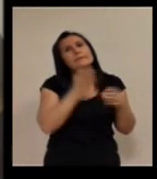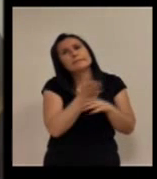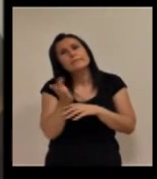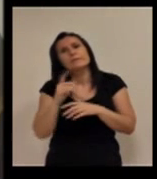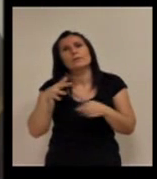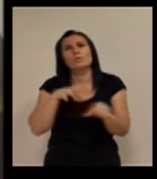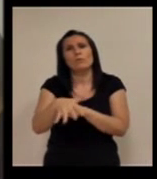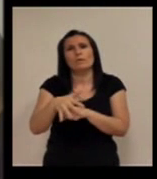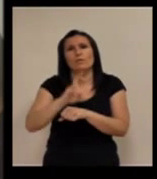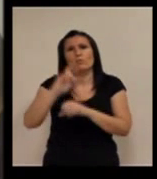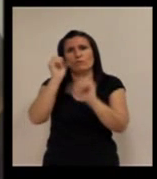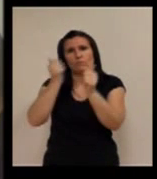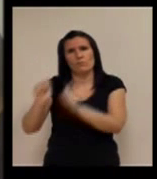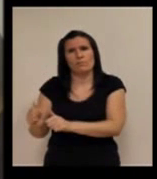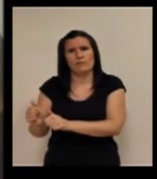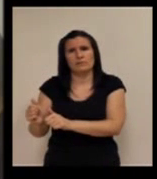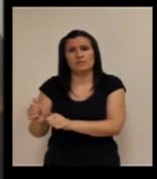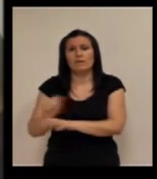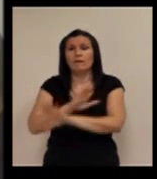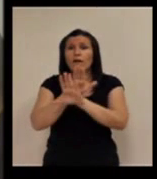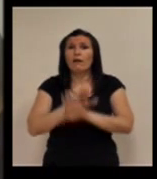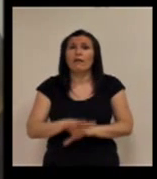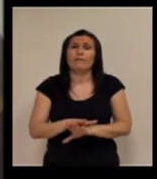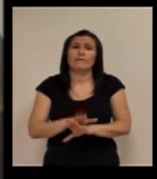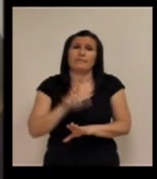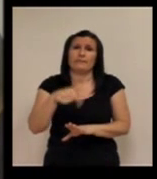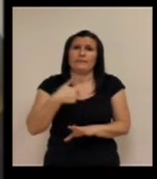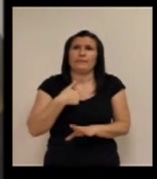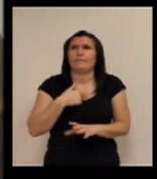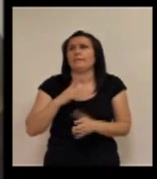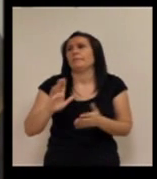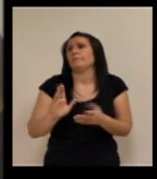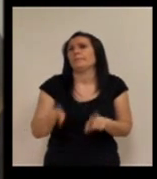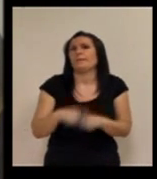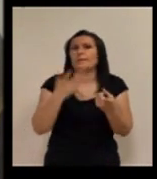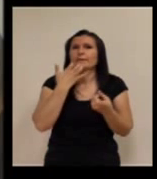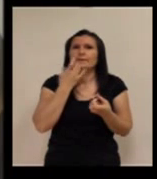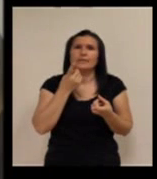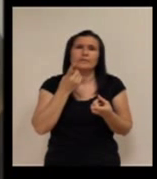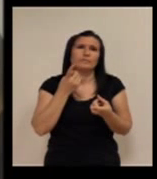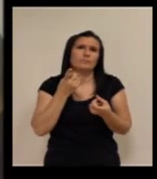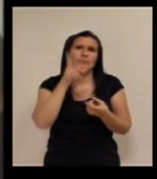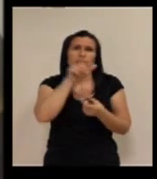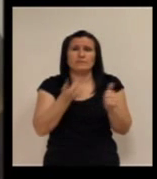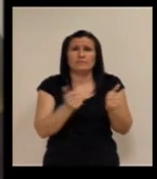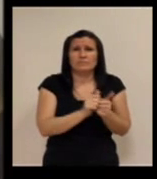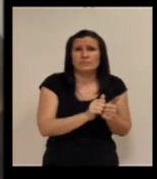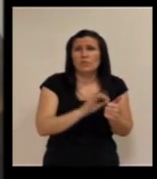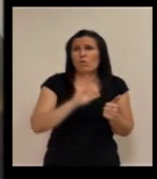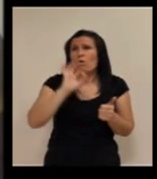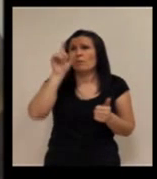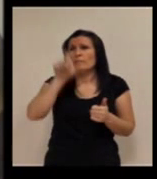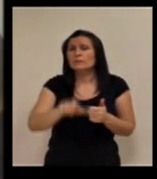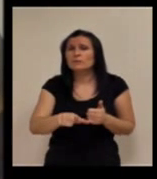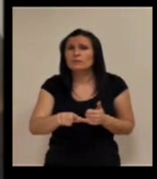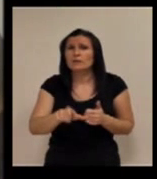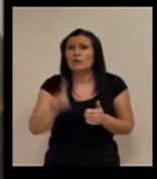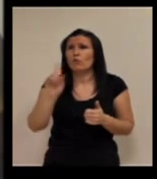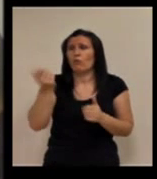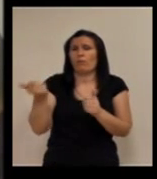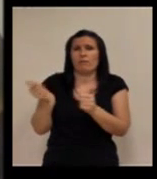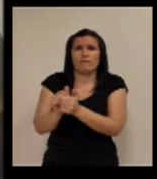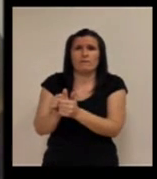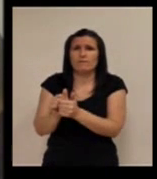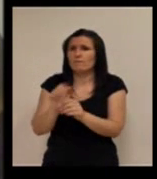de todas esas maneras. Y al final, independientemente de que sea un usuario dependiente o una persona no